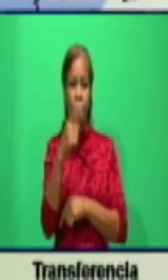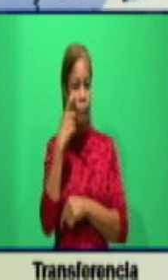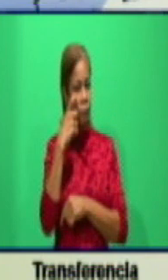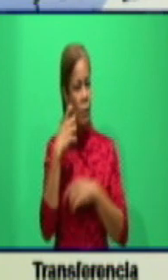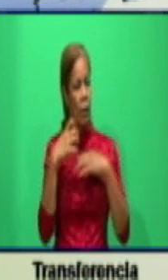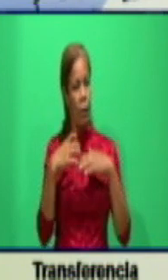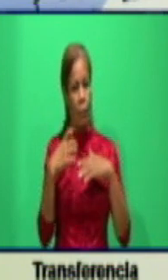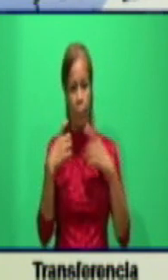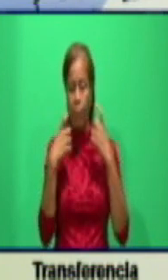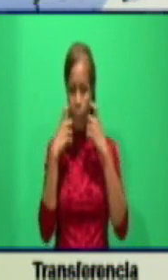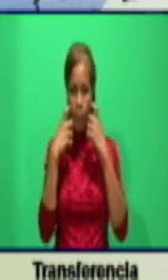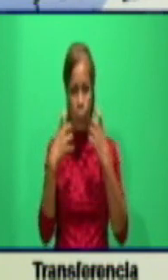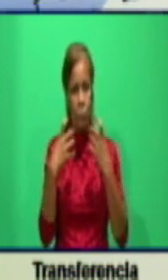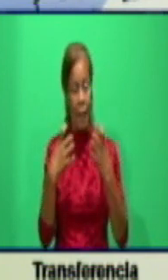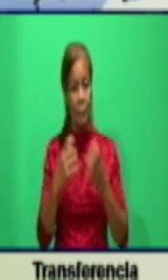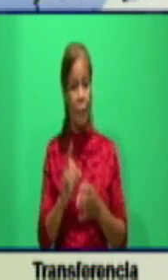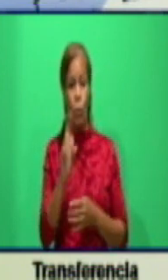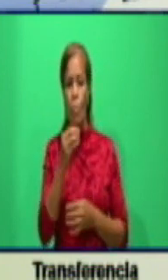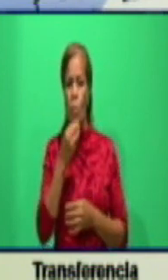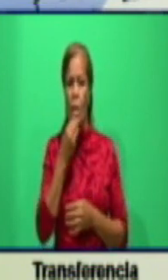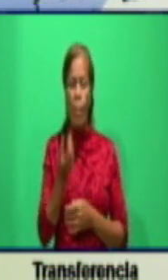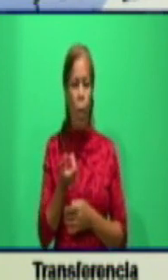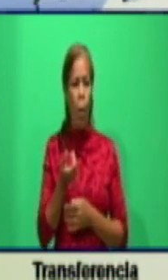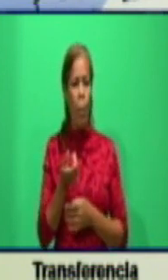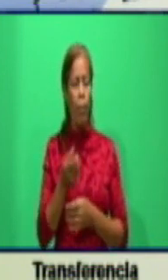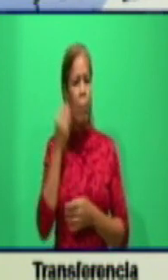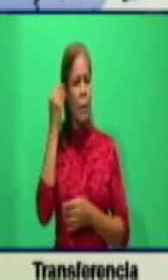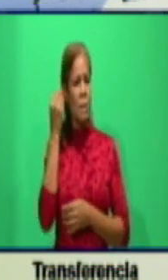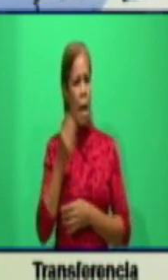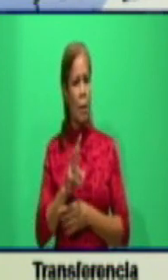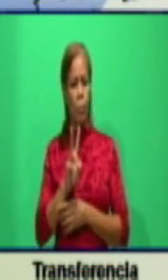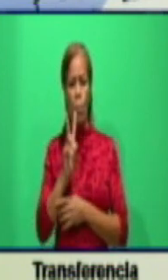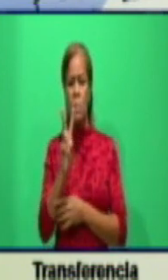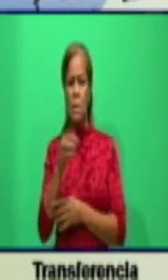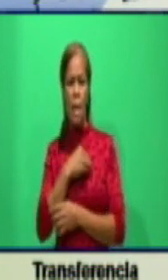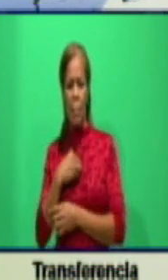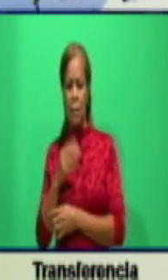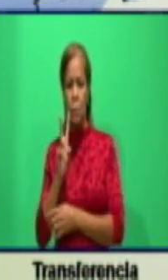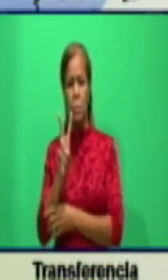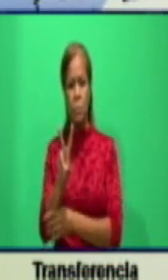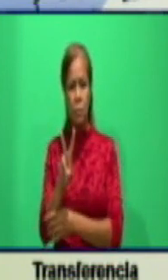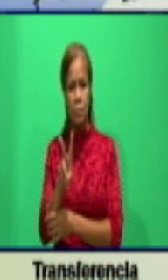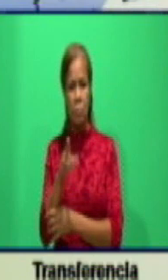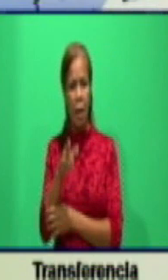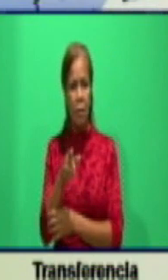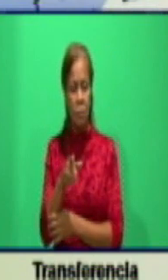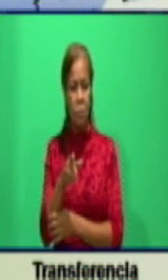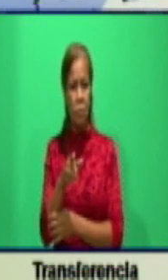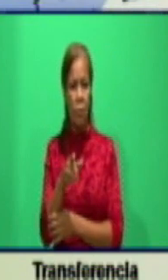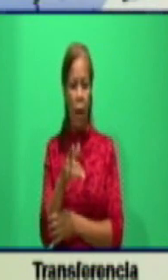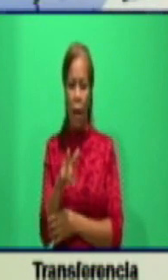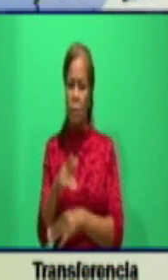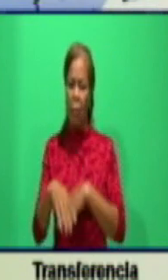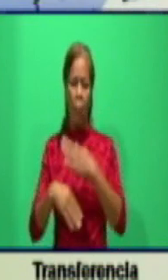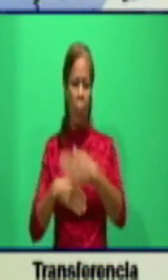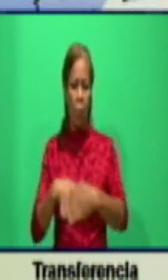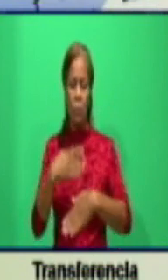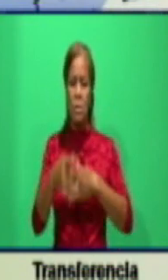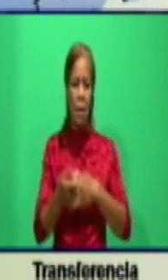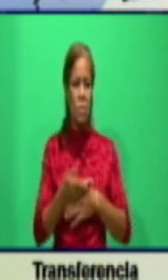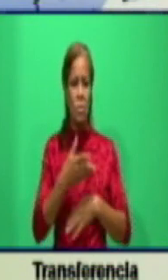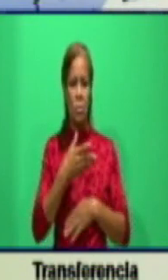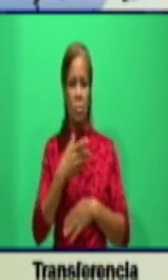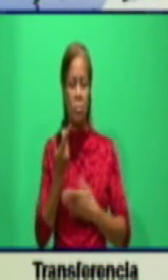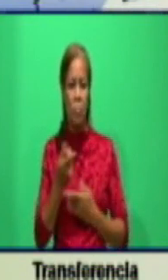podemos pensar que la pesquisa es un proceso administrativo o epidemiológico al margen de una